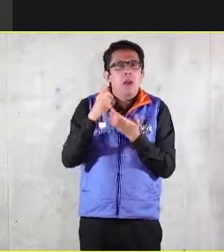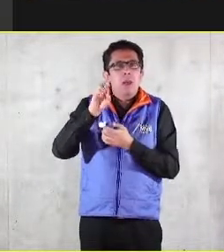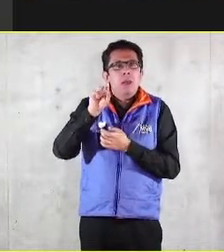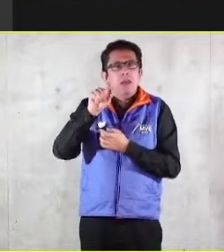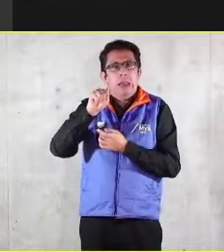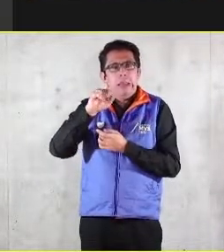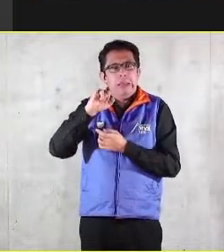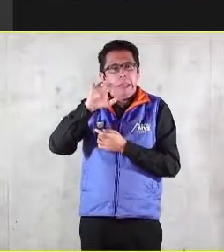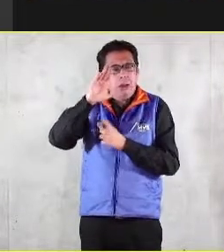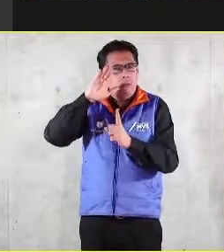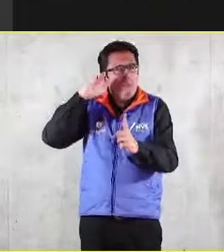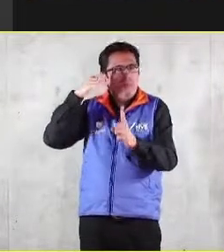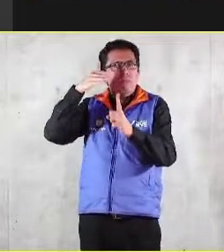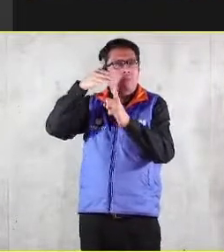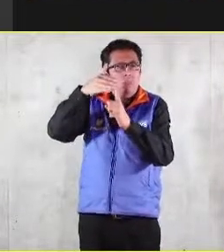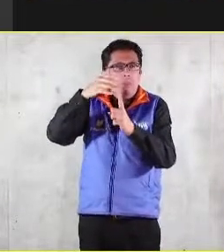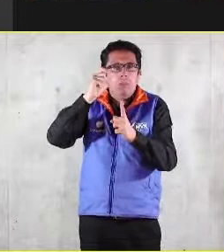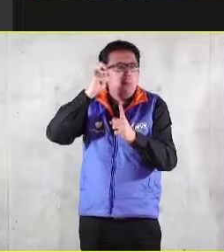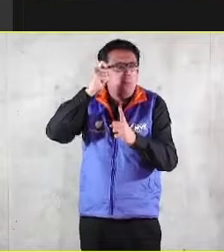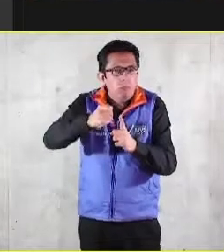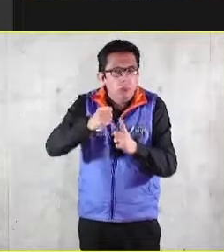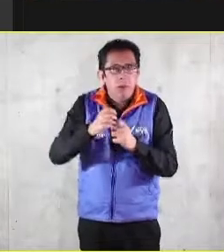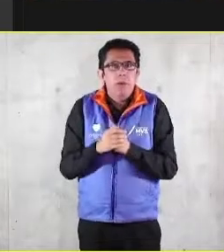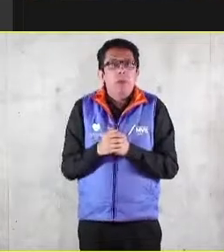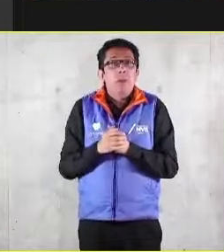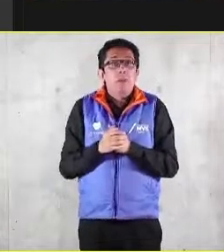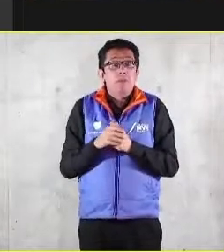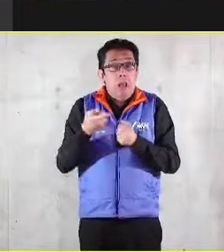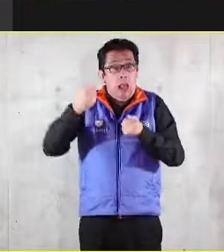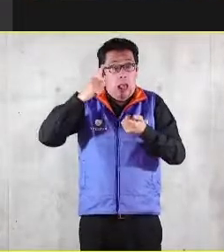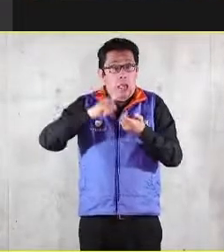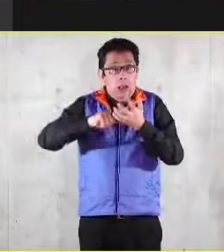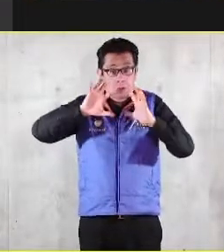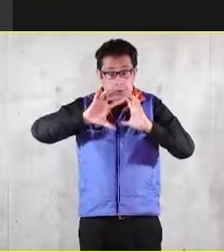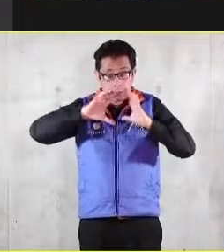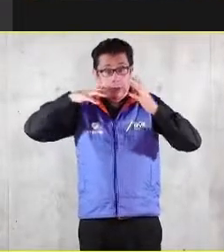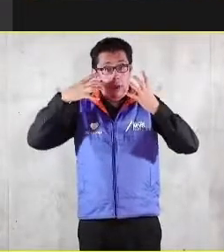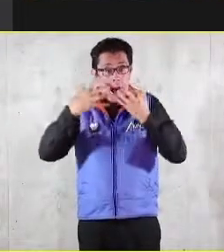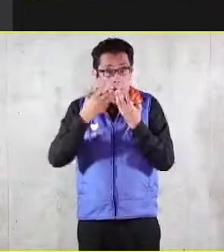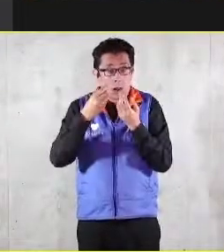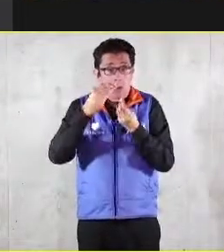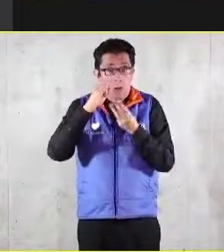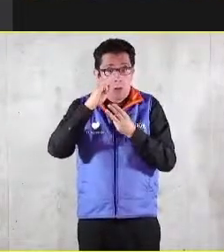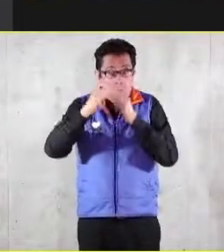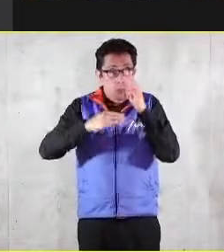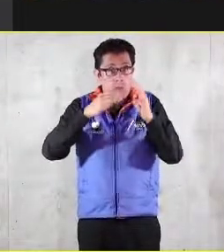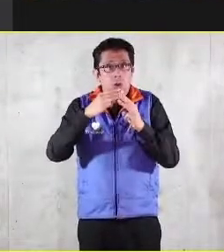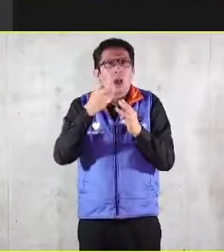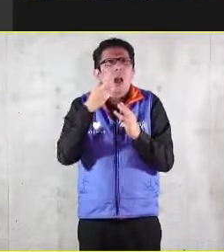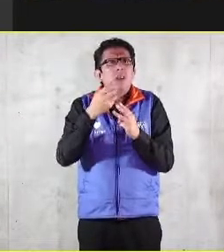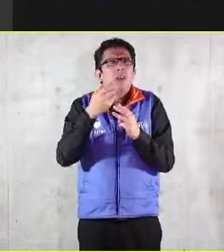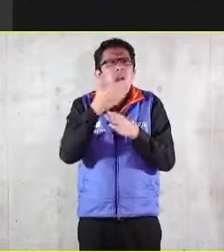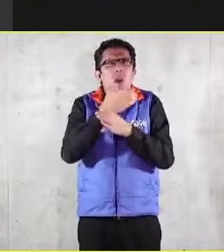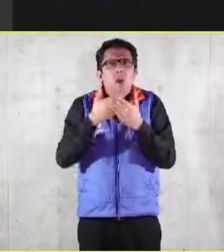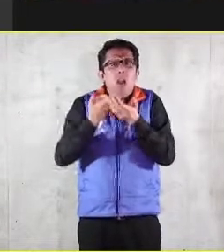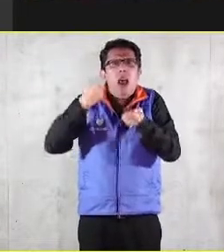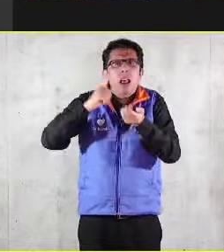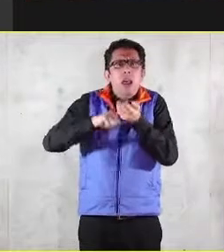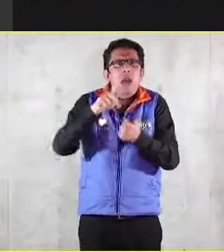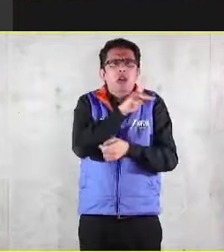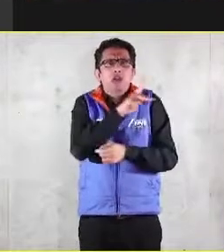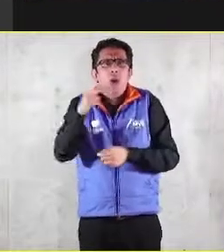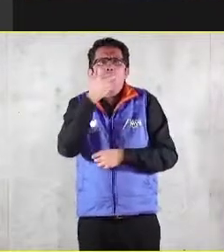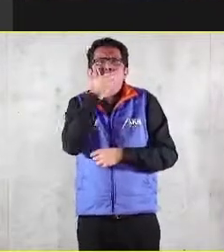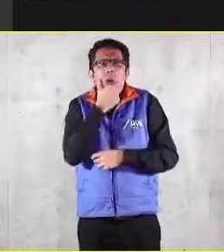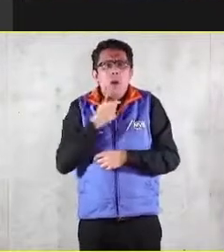la tierra y cuanto ella contiene está destinada para el uso de todos los hombres, los de esta generación y